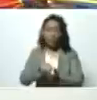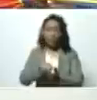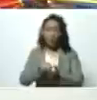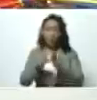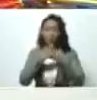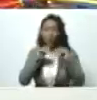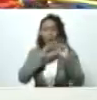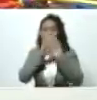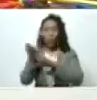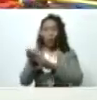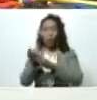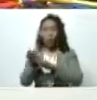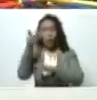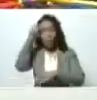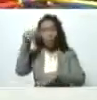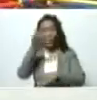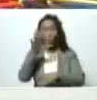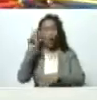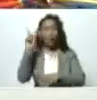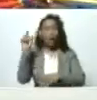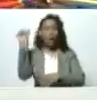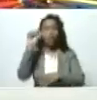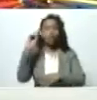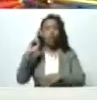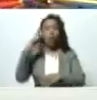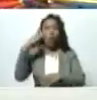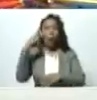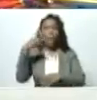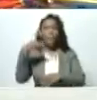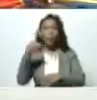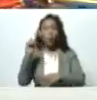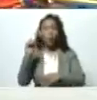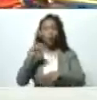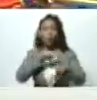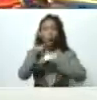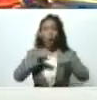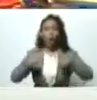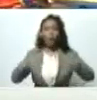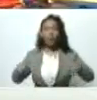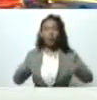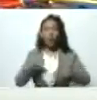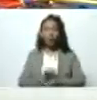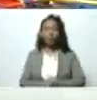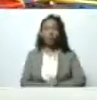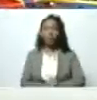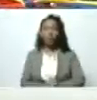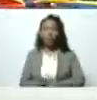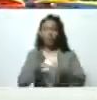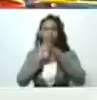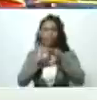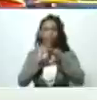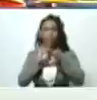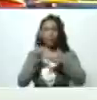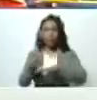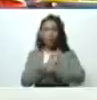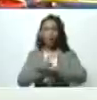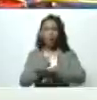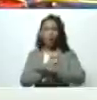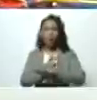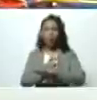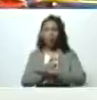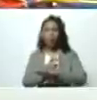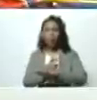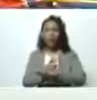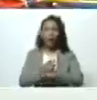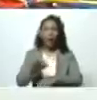todo el apoyo al pueblo de Socopó y bueno coordinación estrecha con el gobernador y con